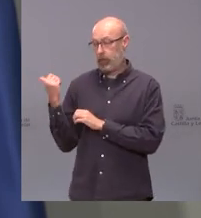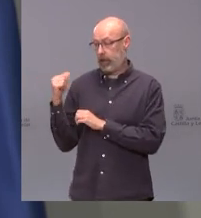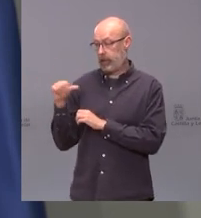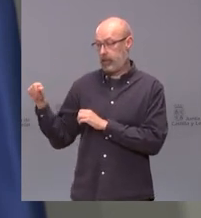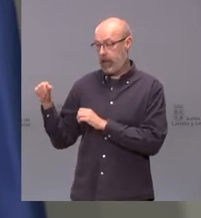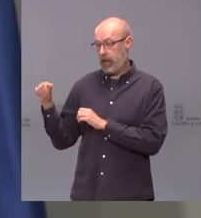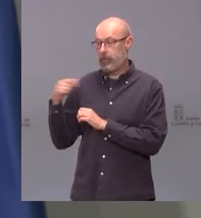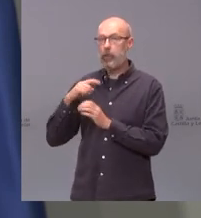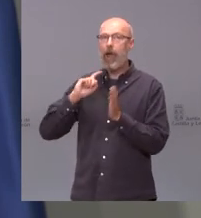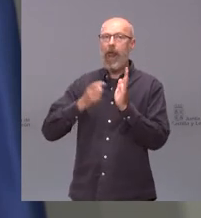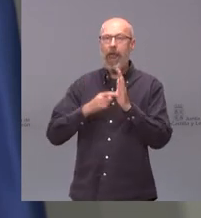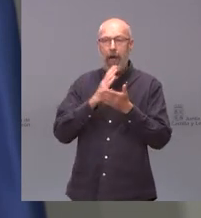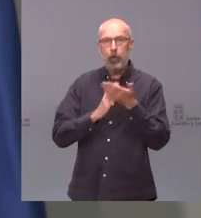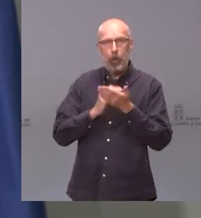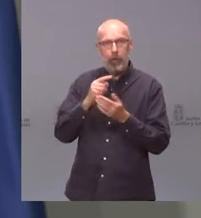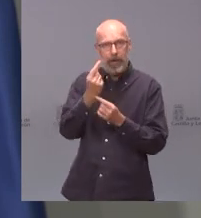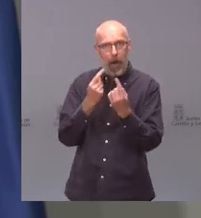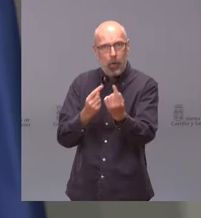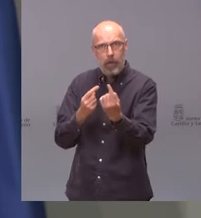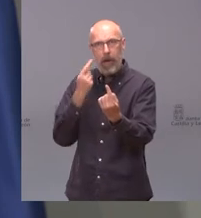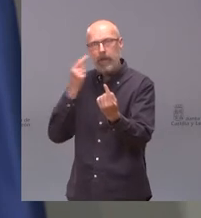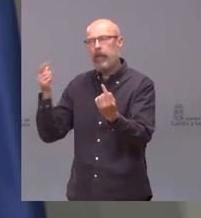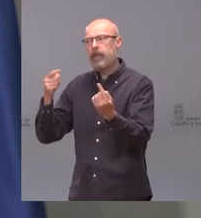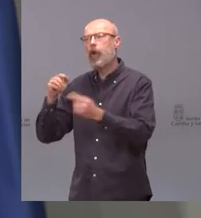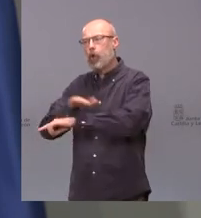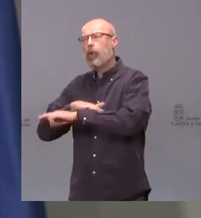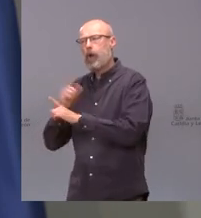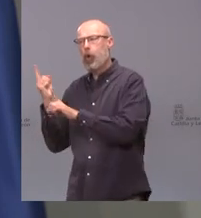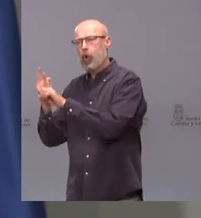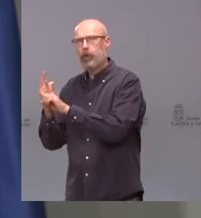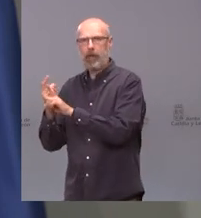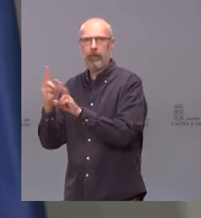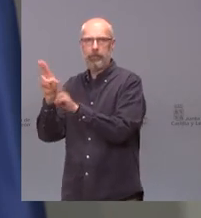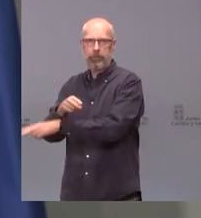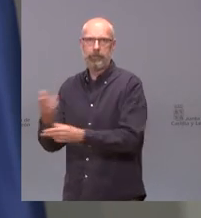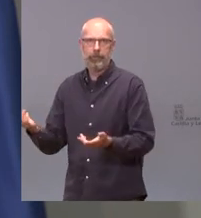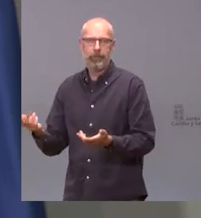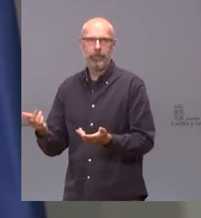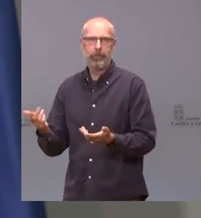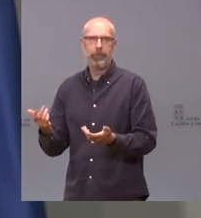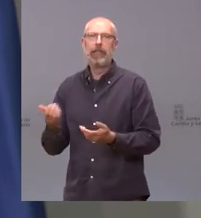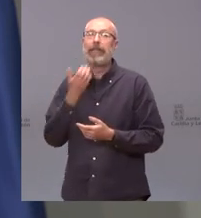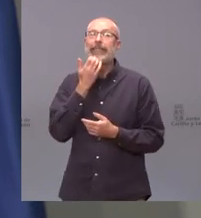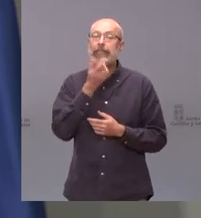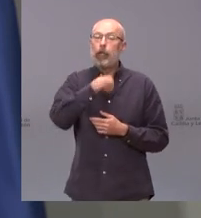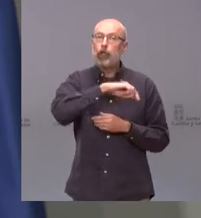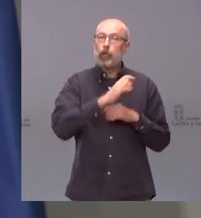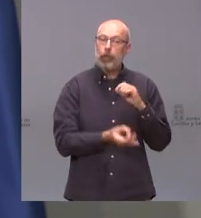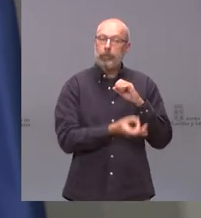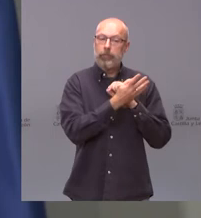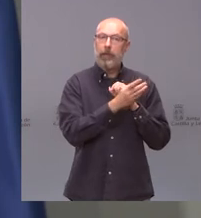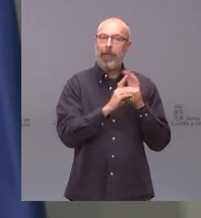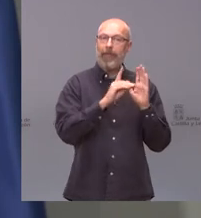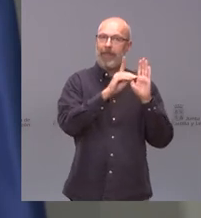ese sentido que permitía la vacunación obligatoria ¿qué va a ocurrir si nosotros legislamos por decreto ley esto? pues cada dos días